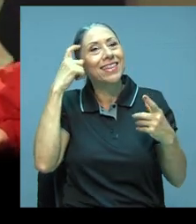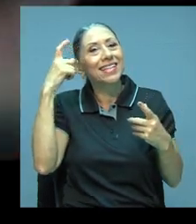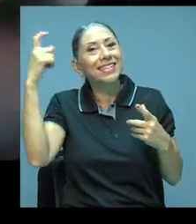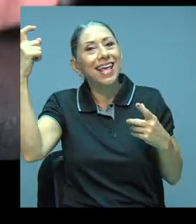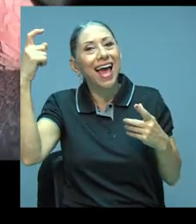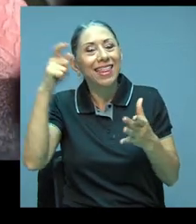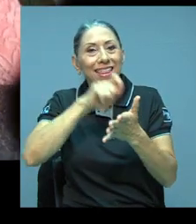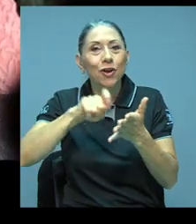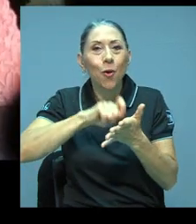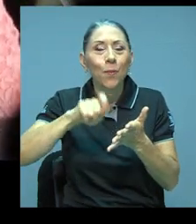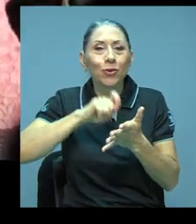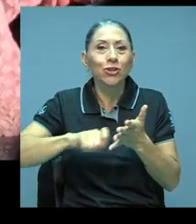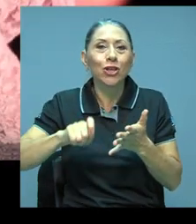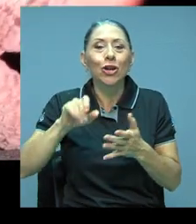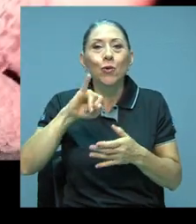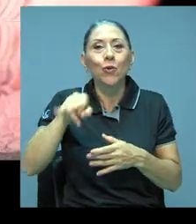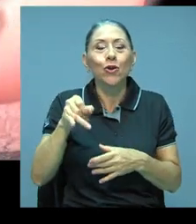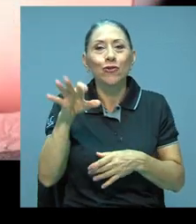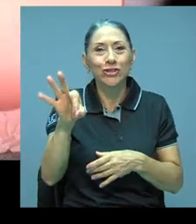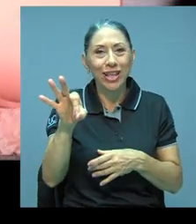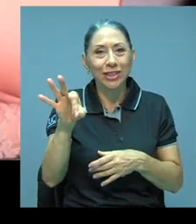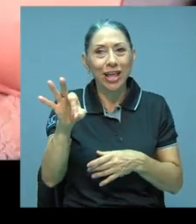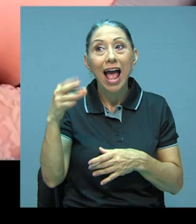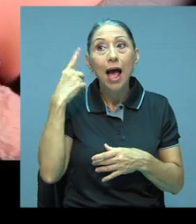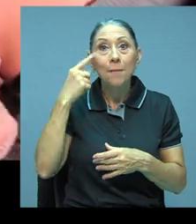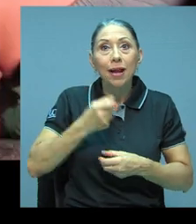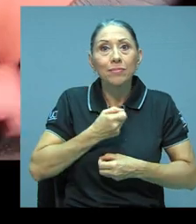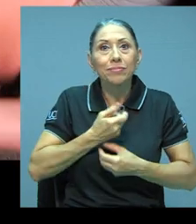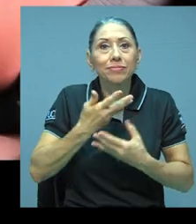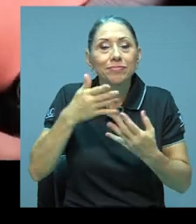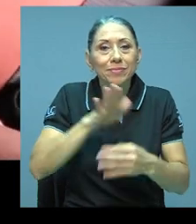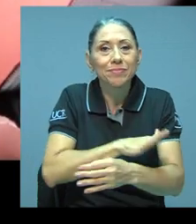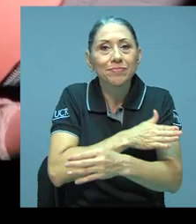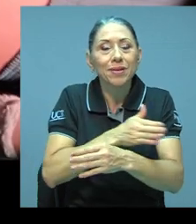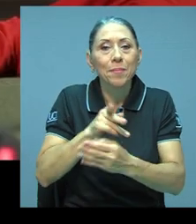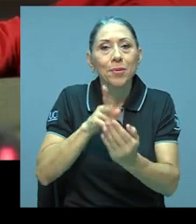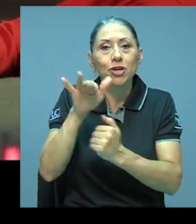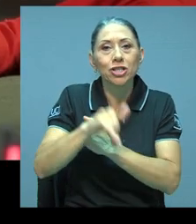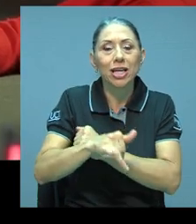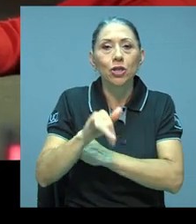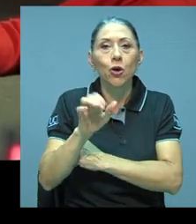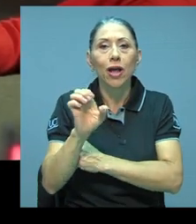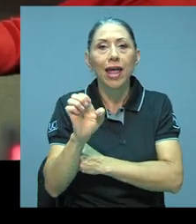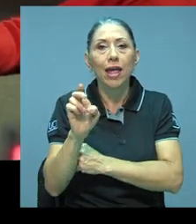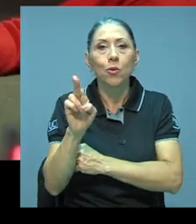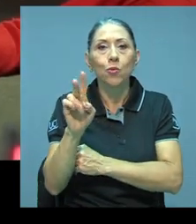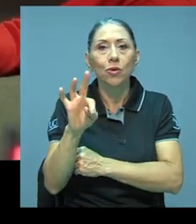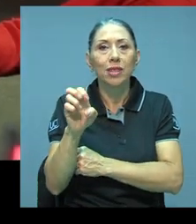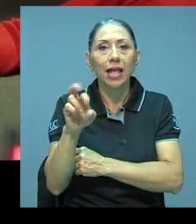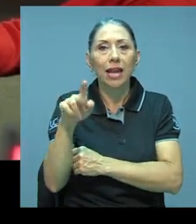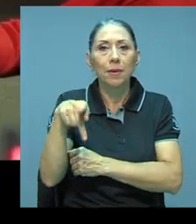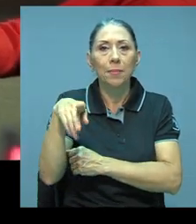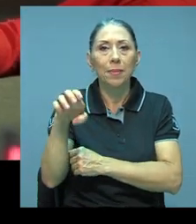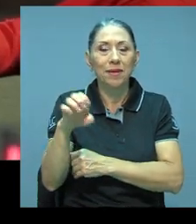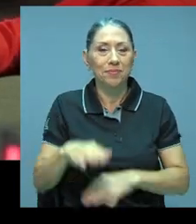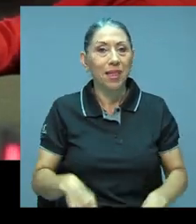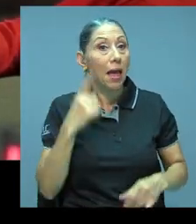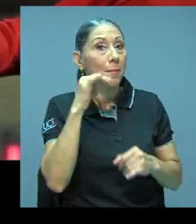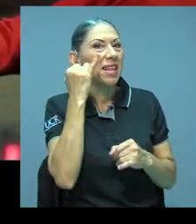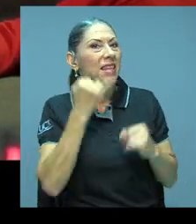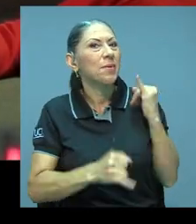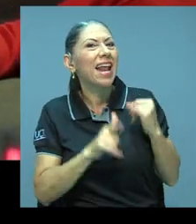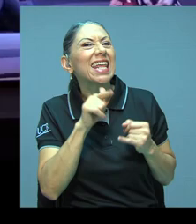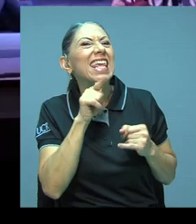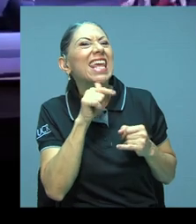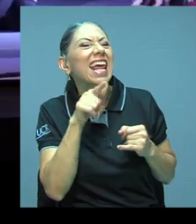Julio Fonseca en la interpretación del Proyecto Uterpe. Para terminar, profesor, ¿quiénes componen el